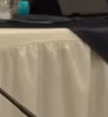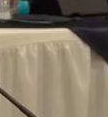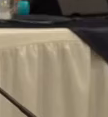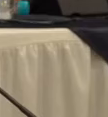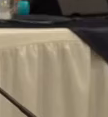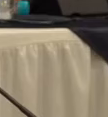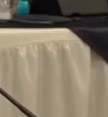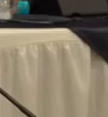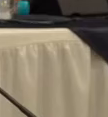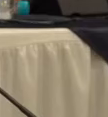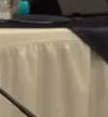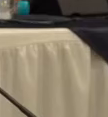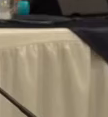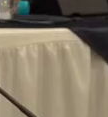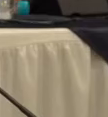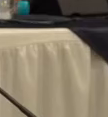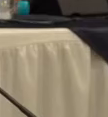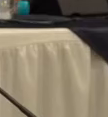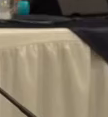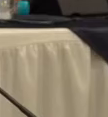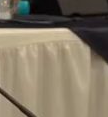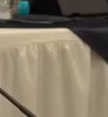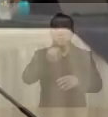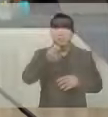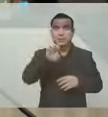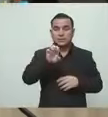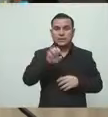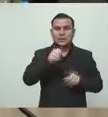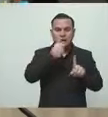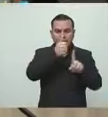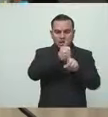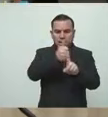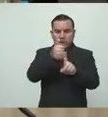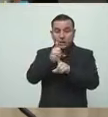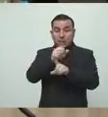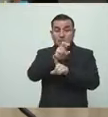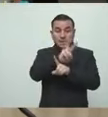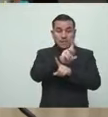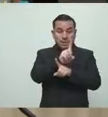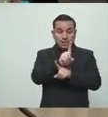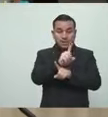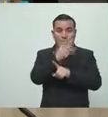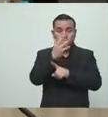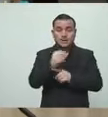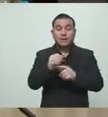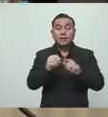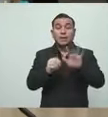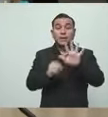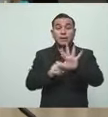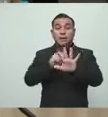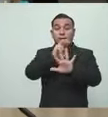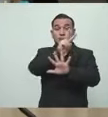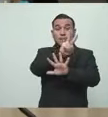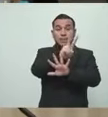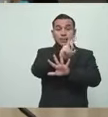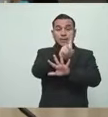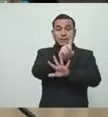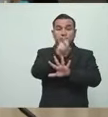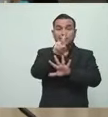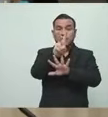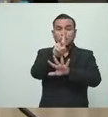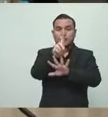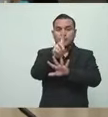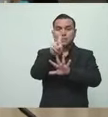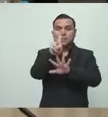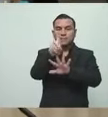Cada fase de 21 días, porque es lo que necesitamos también para poder hacer una medición científica de los resultados